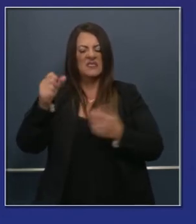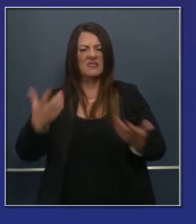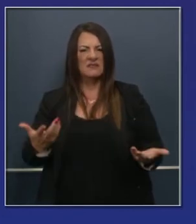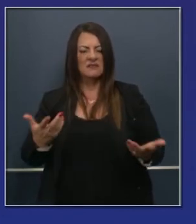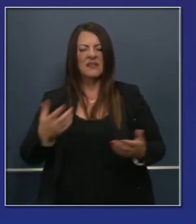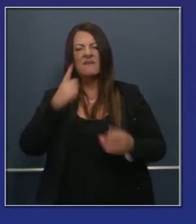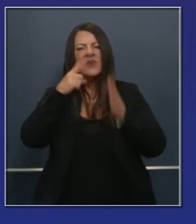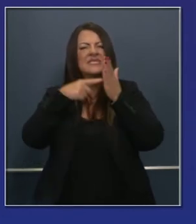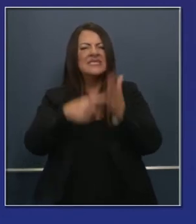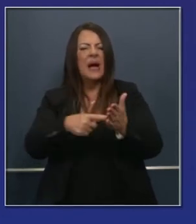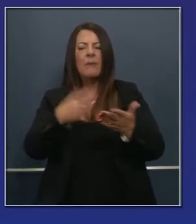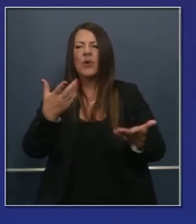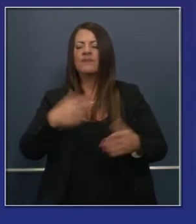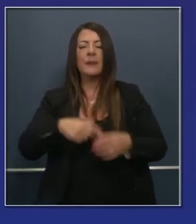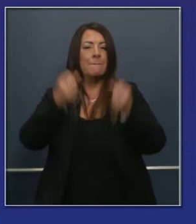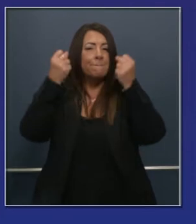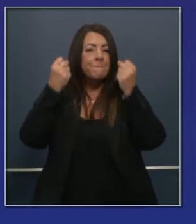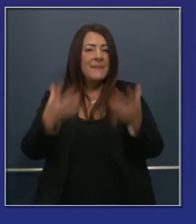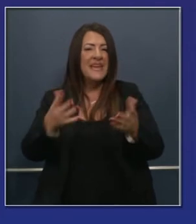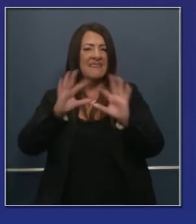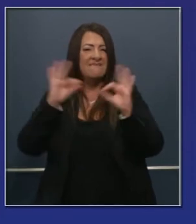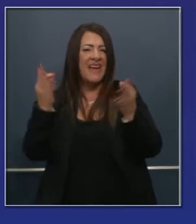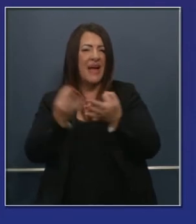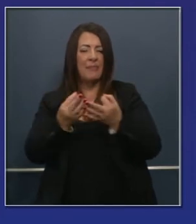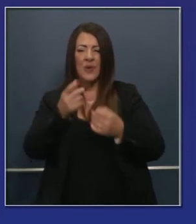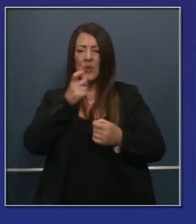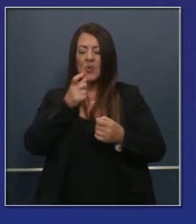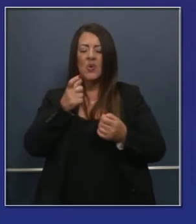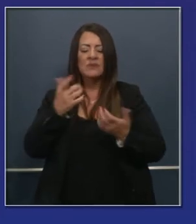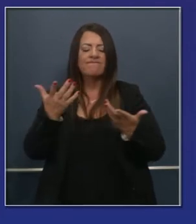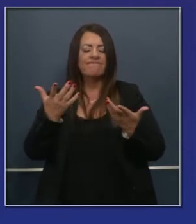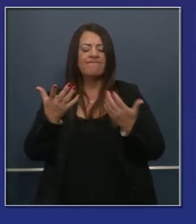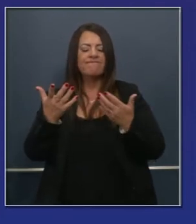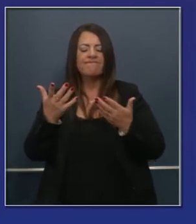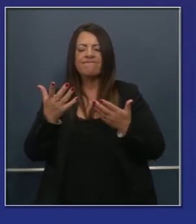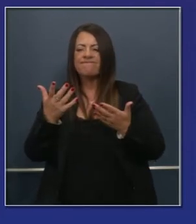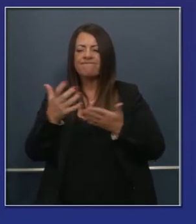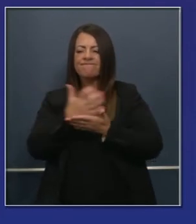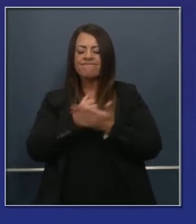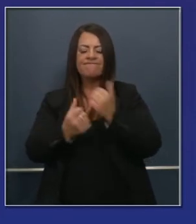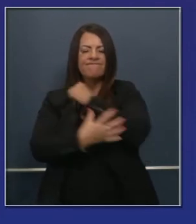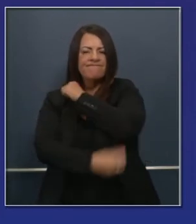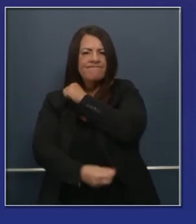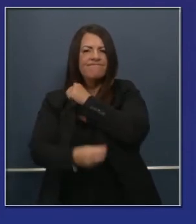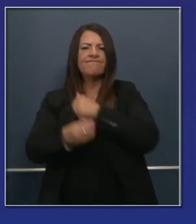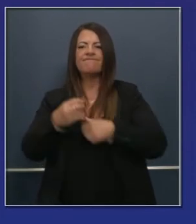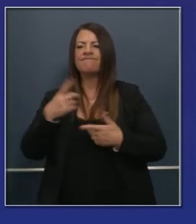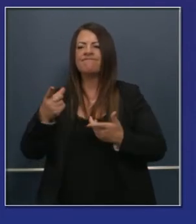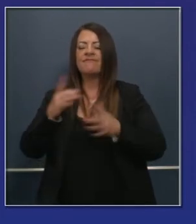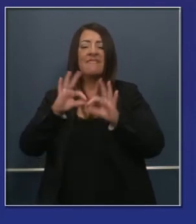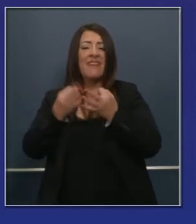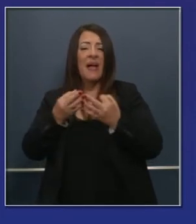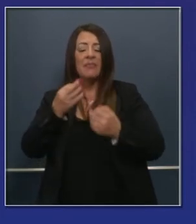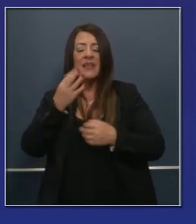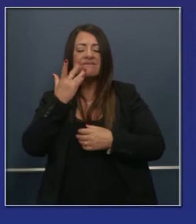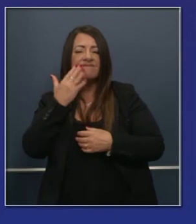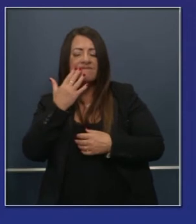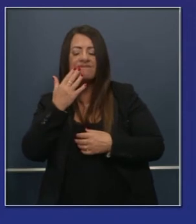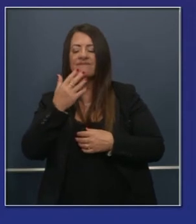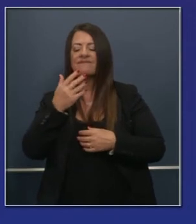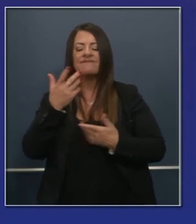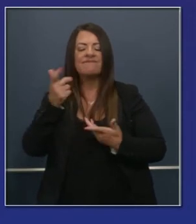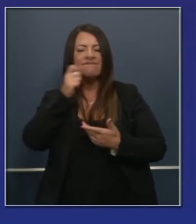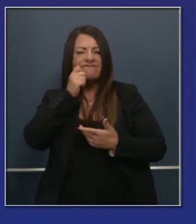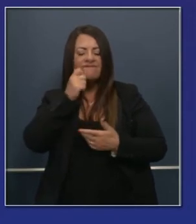específico es que demasiadas familias, particularmente familias de color, de bajos recursos, no